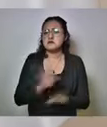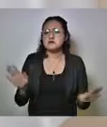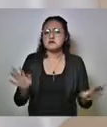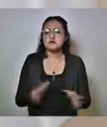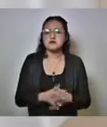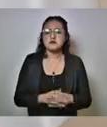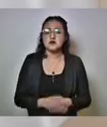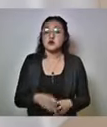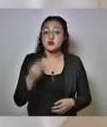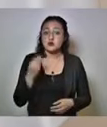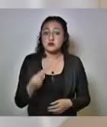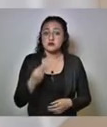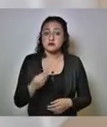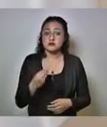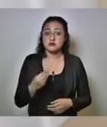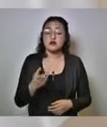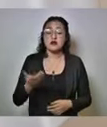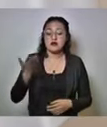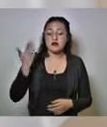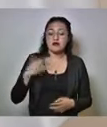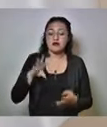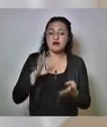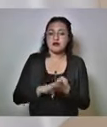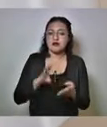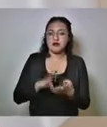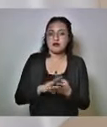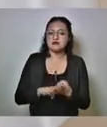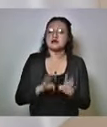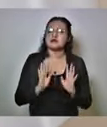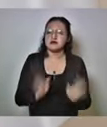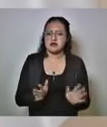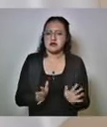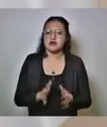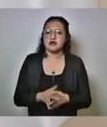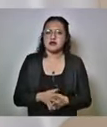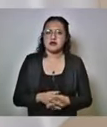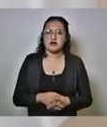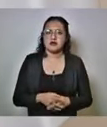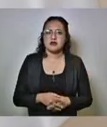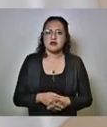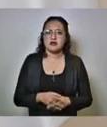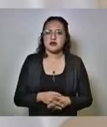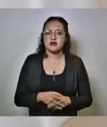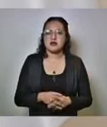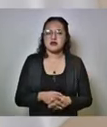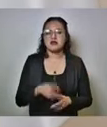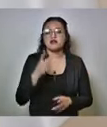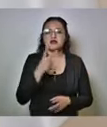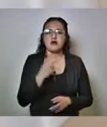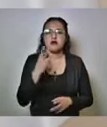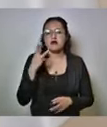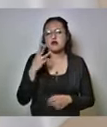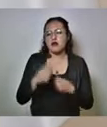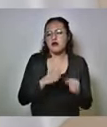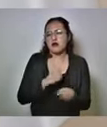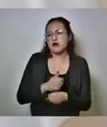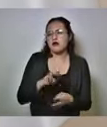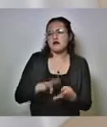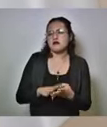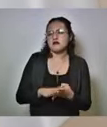muchos de ellos ya estuvieron en la cárcel en otros momentos compurgaron penas de dos de tres años